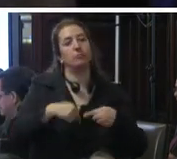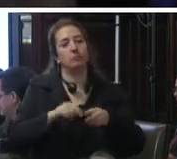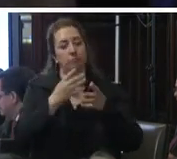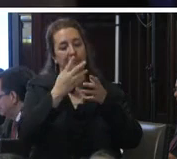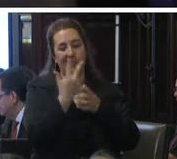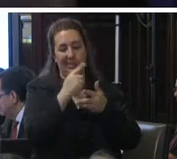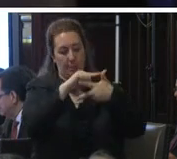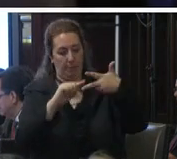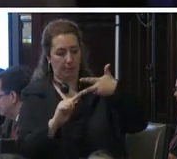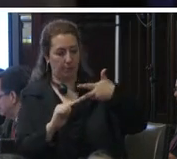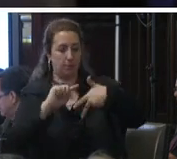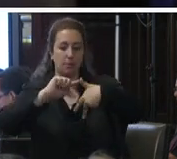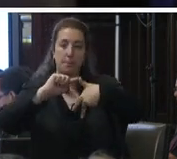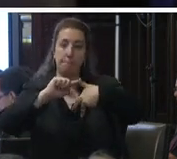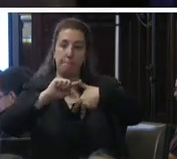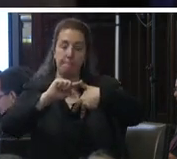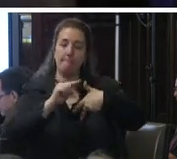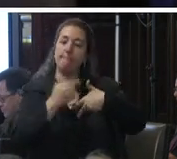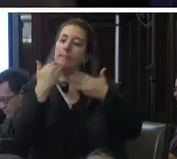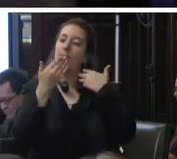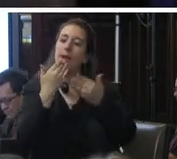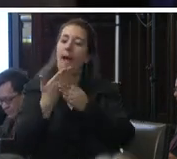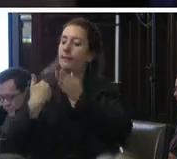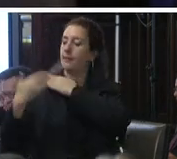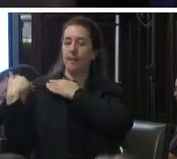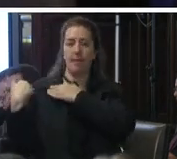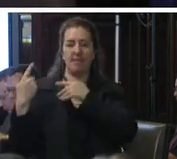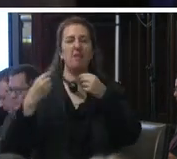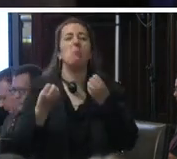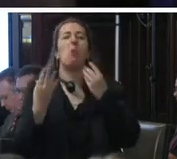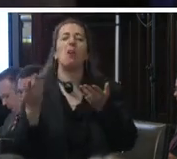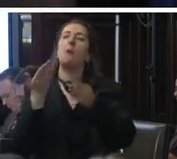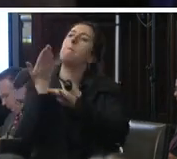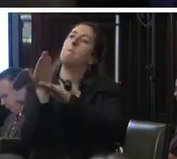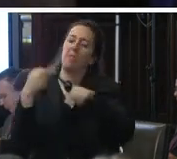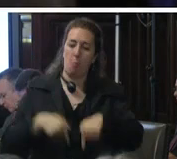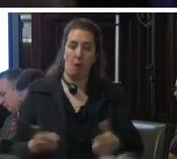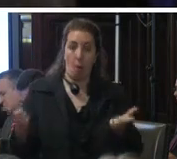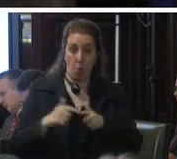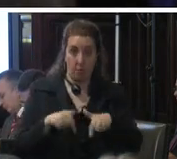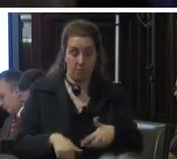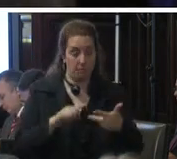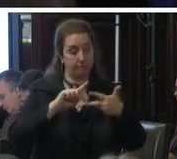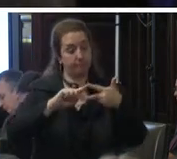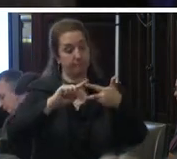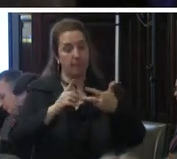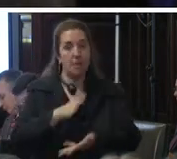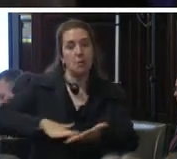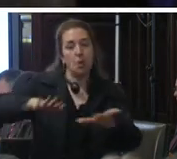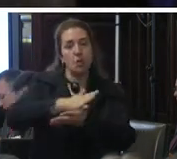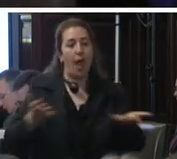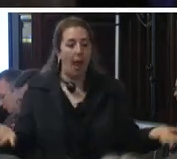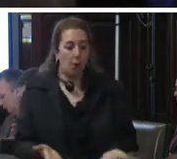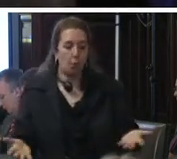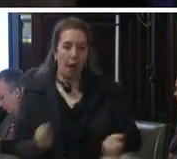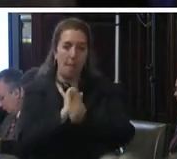partes primero mencionaremos los antecedentes y hechos que motivan esta audiencia enseguida hablaremos del contexto actual de la prisión preventiva en